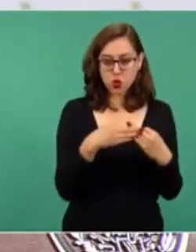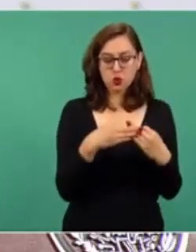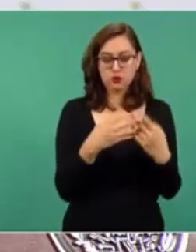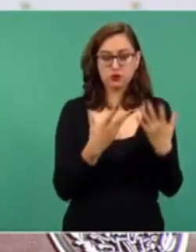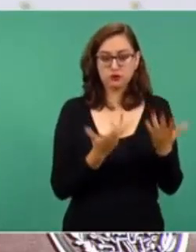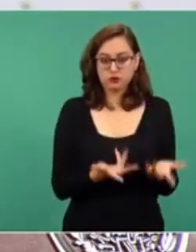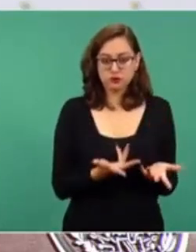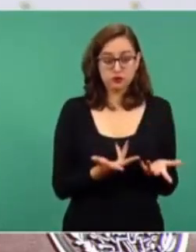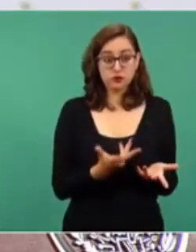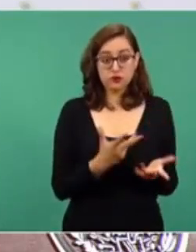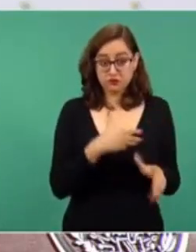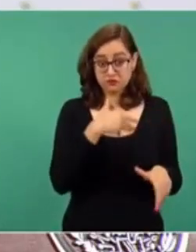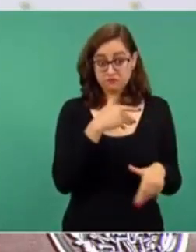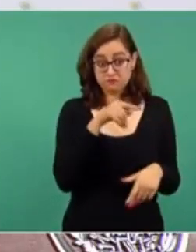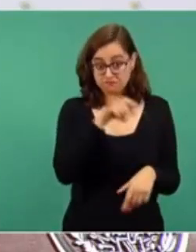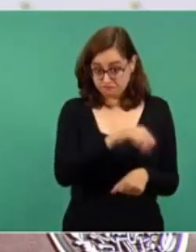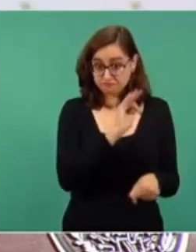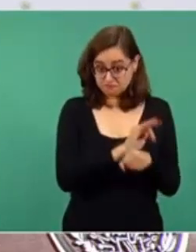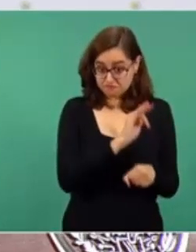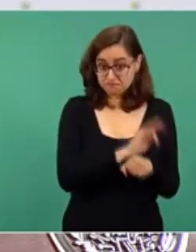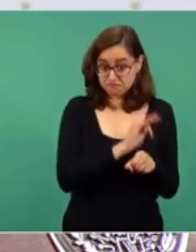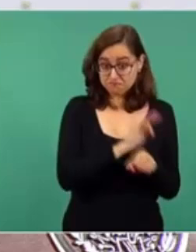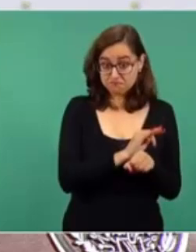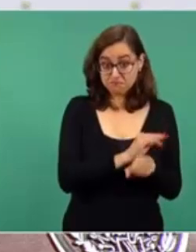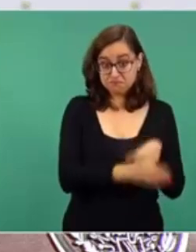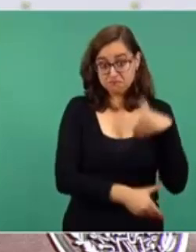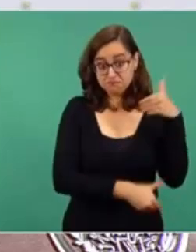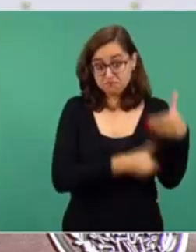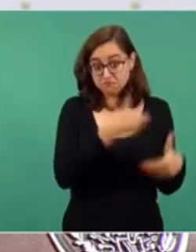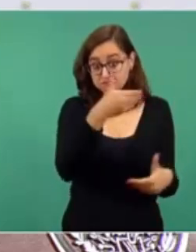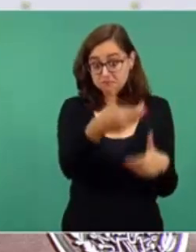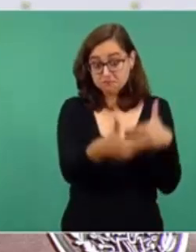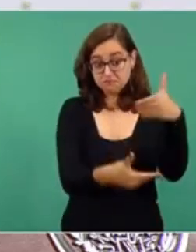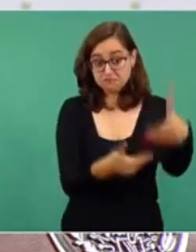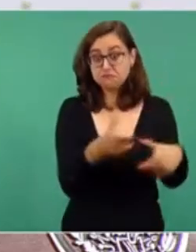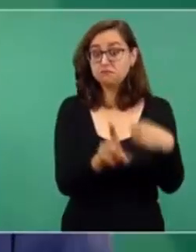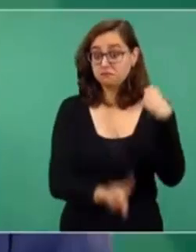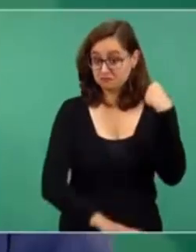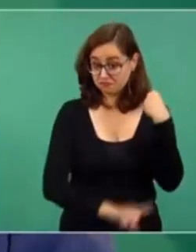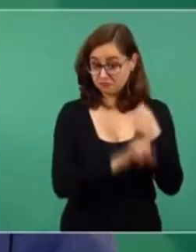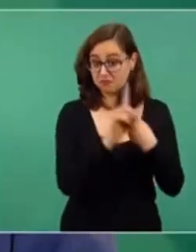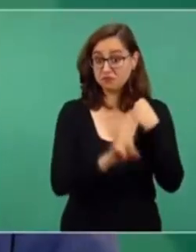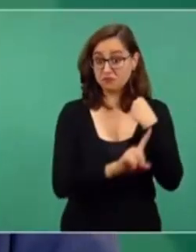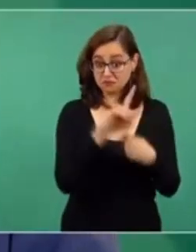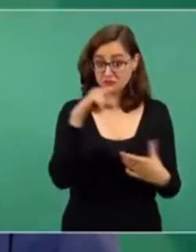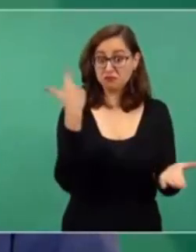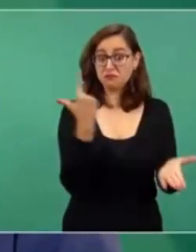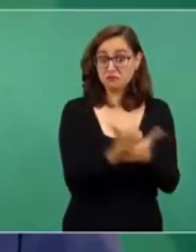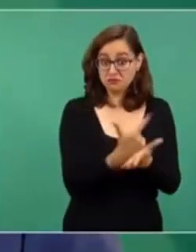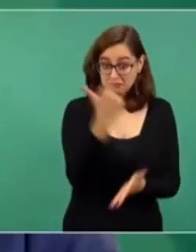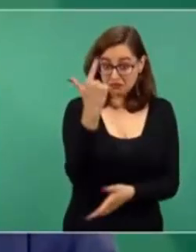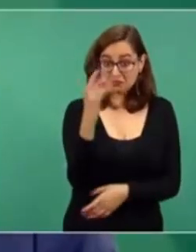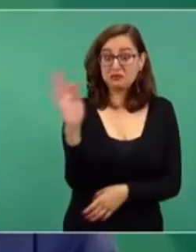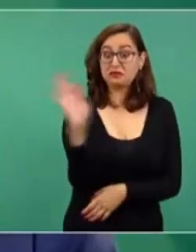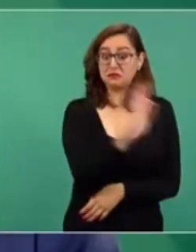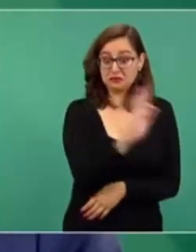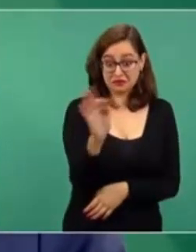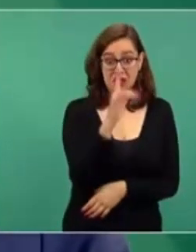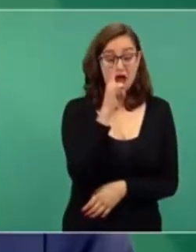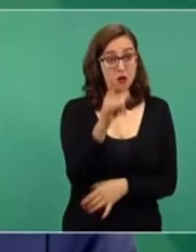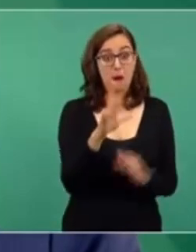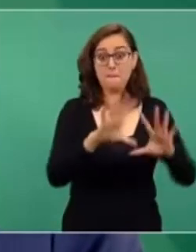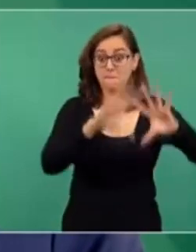a una crisis de apagones o de aumento